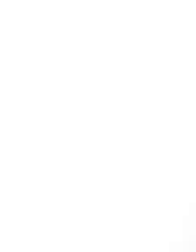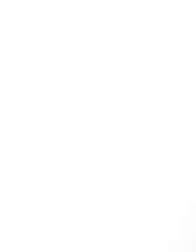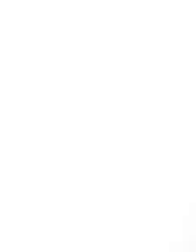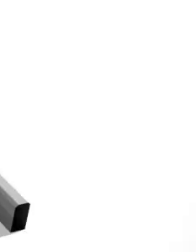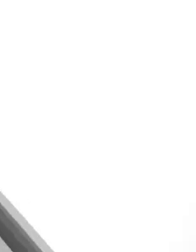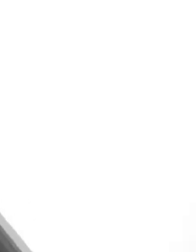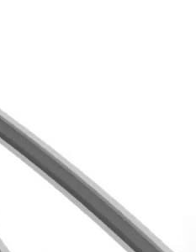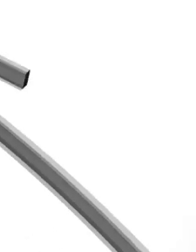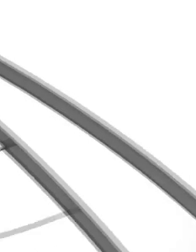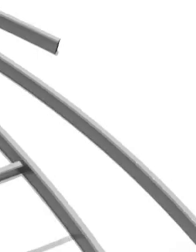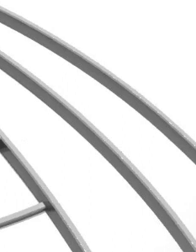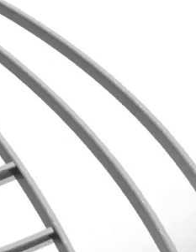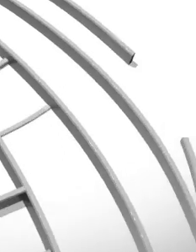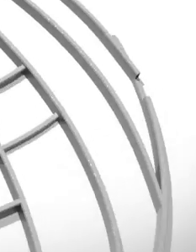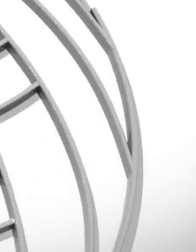Gracias. Gracias.